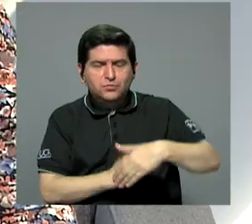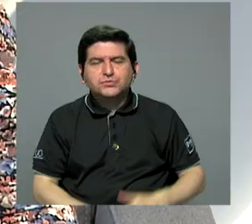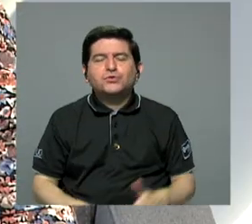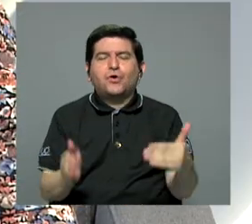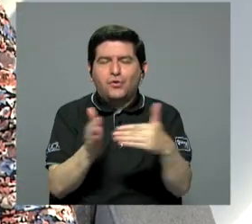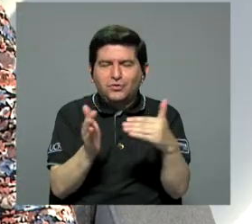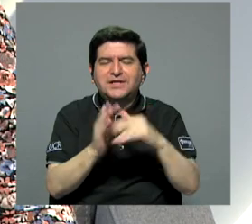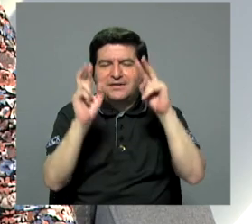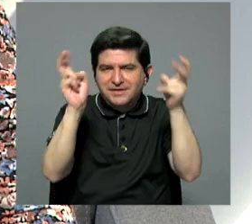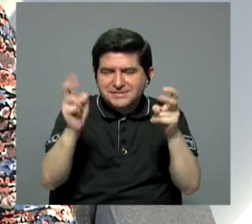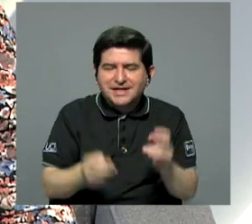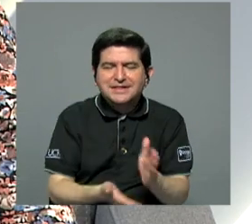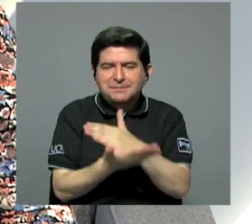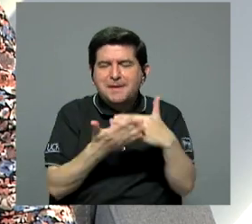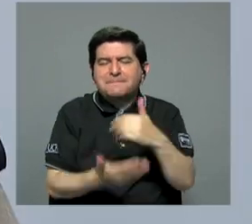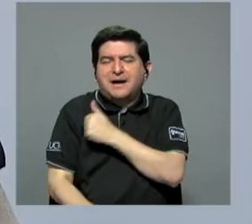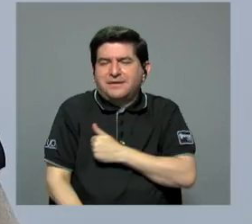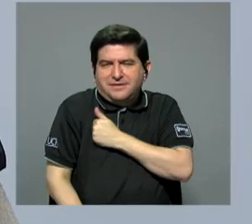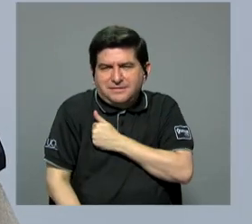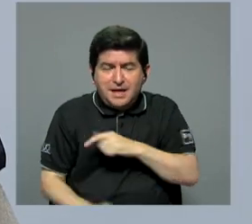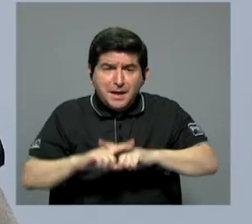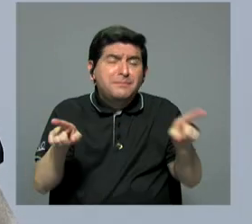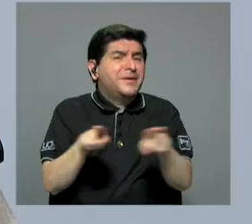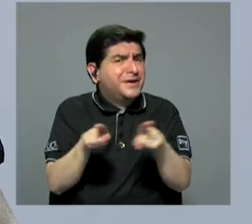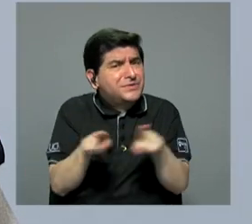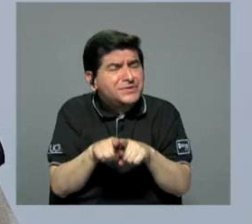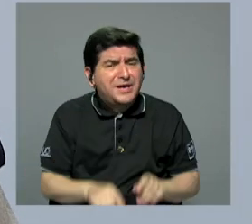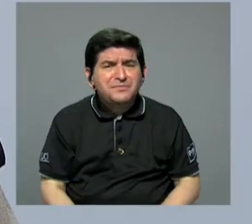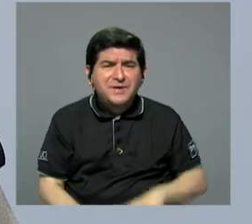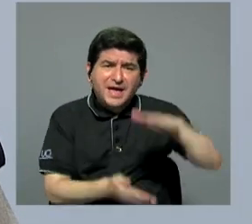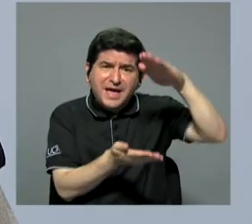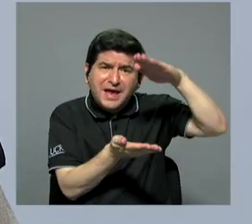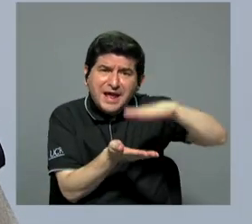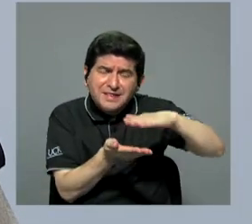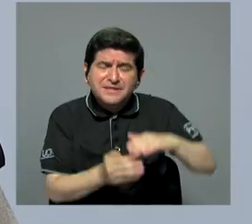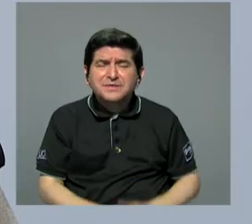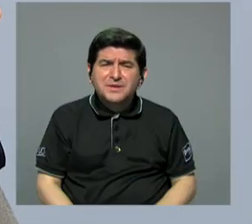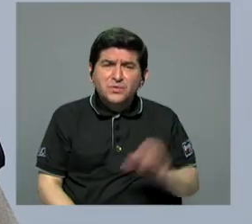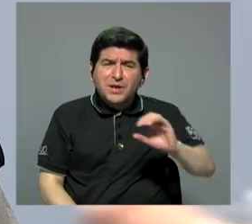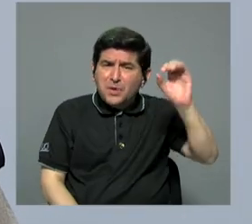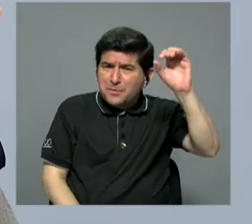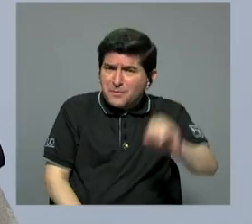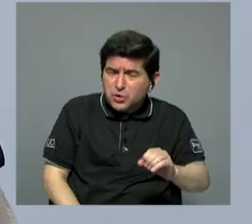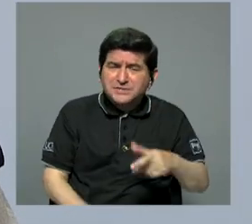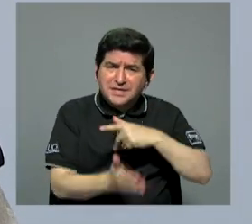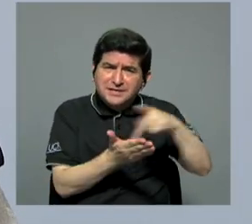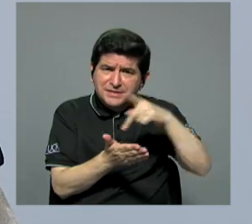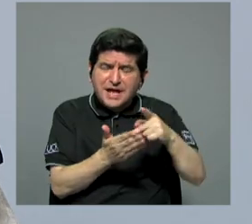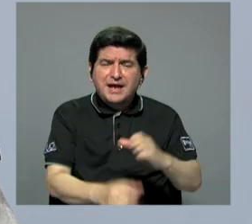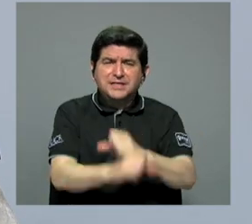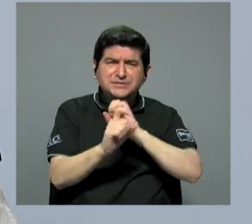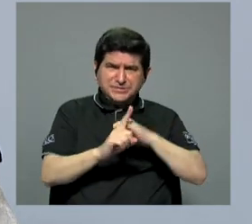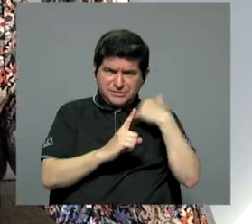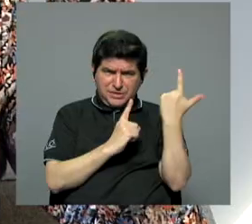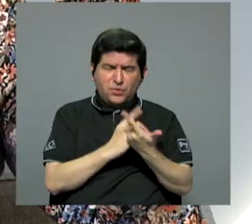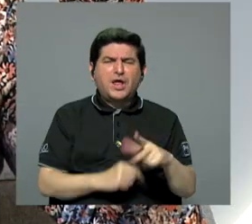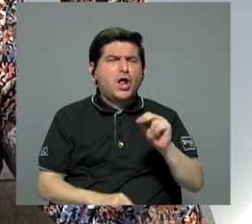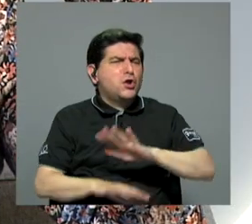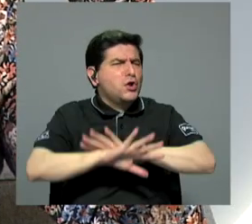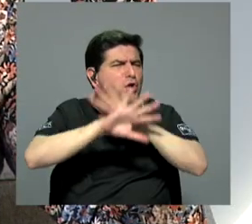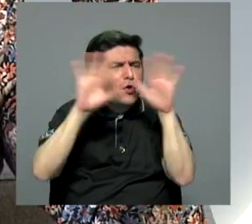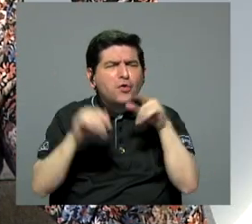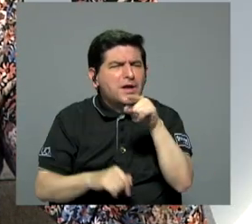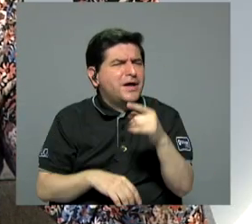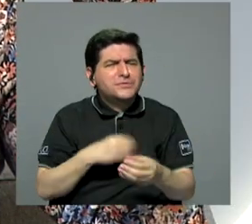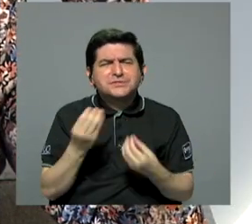condonación. Volvemos en parte a la condonación, pero en parte también el disminuir la carga que pagan de la Seguridad Social. ¿Todavía no se queda claro cómo